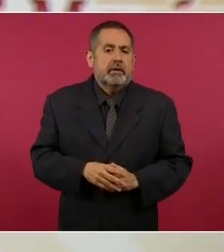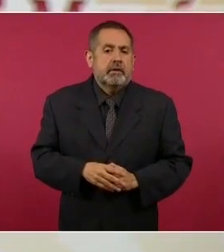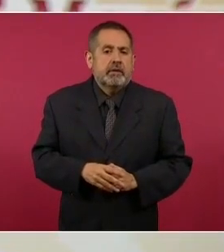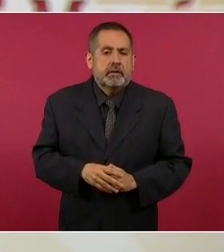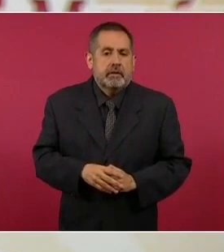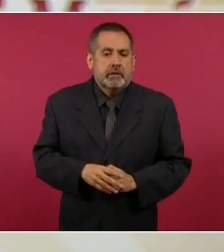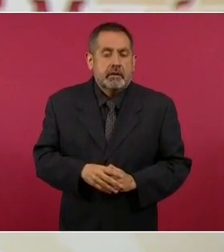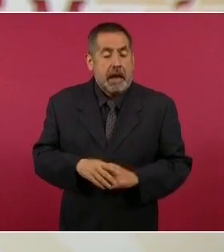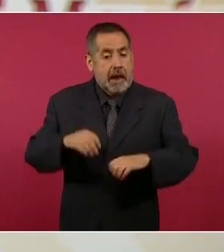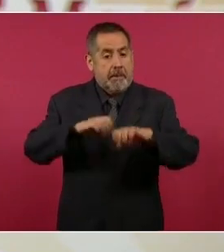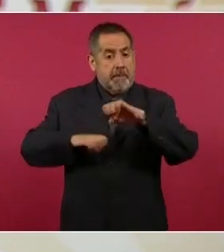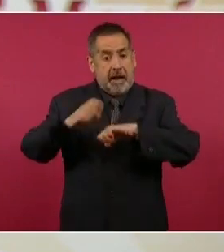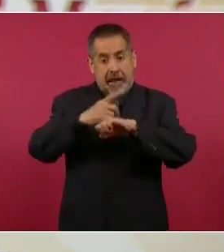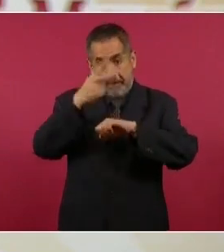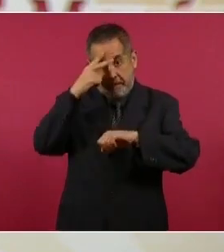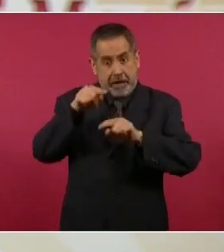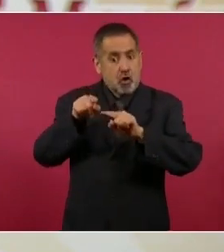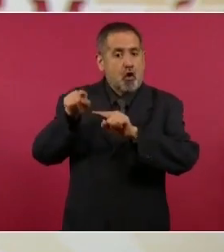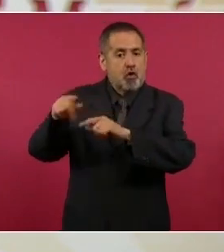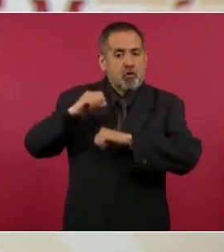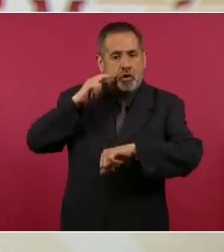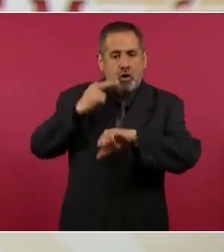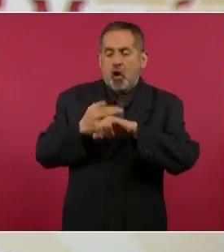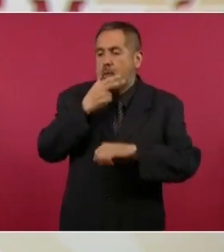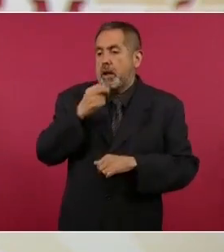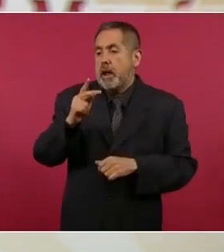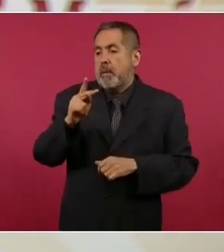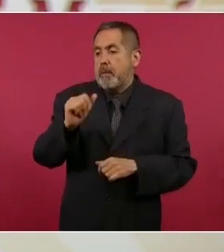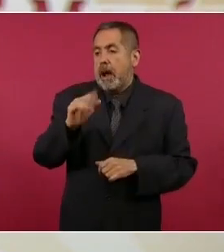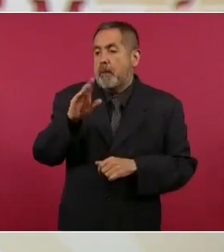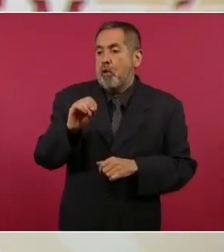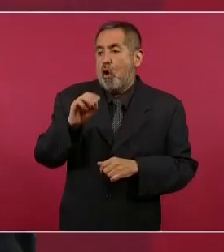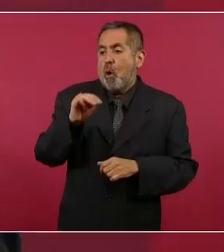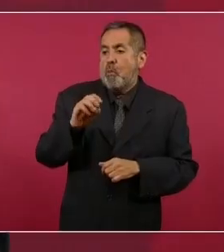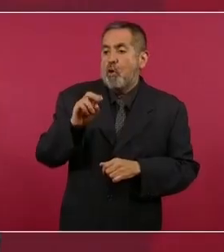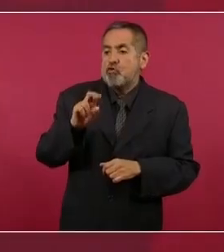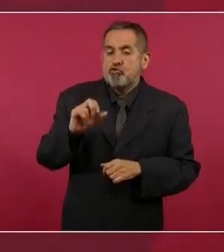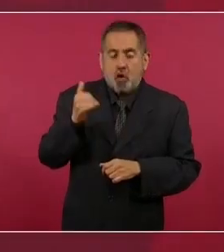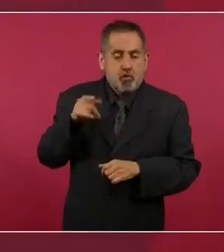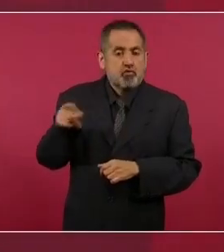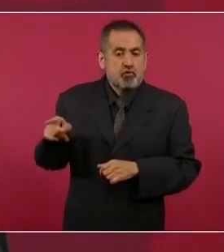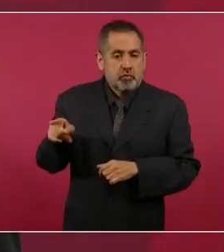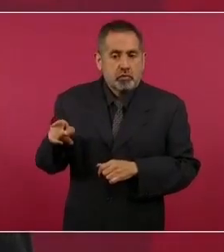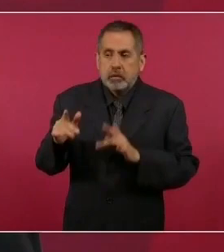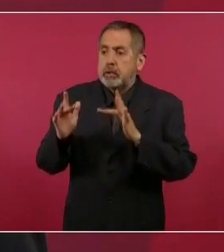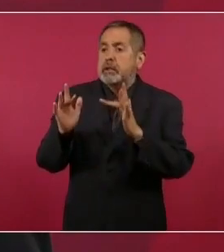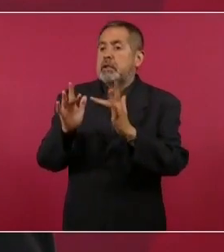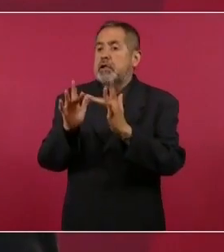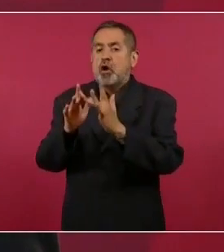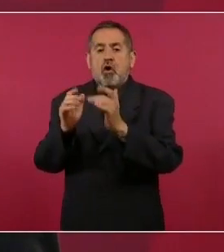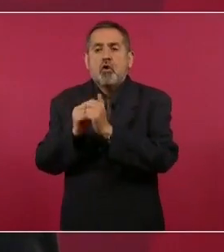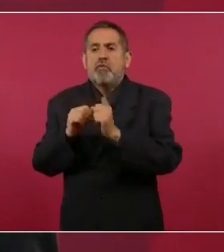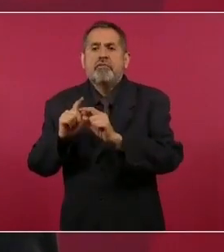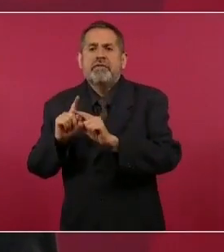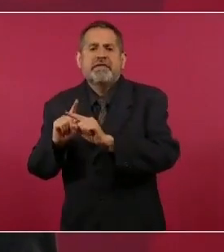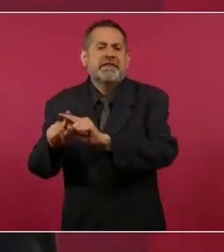La Embajada de México allá a cargo de Pablo Monroy estableció contacto con todas.